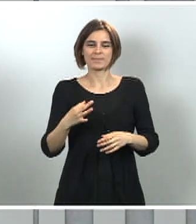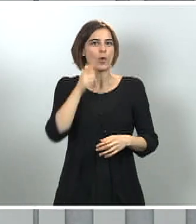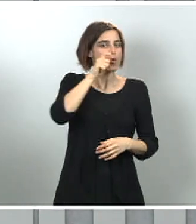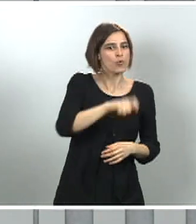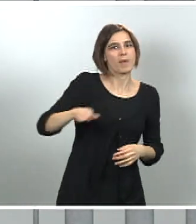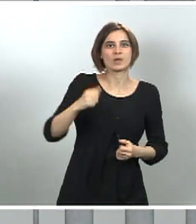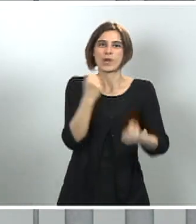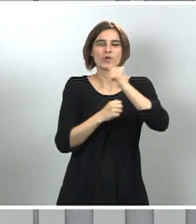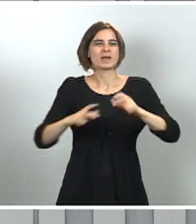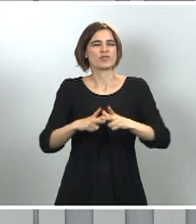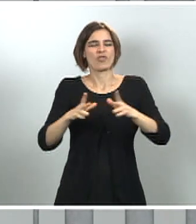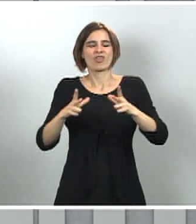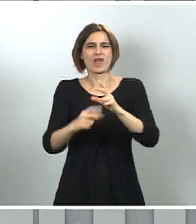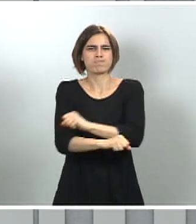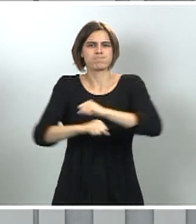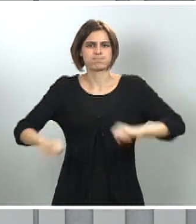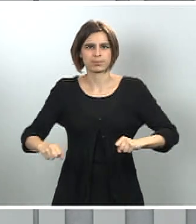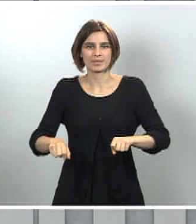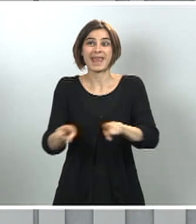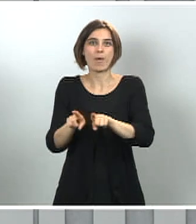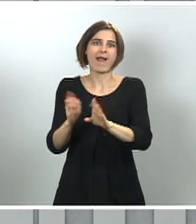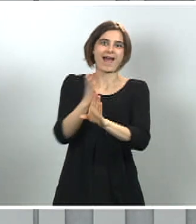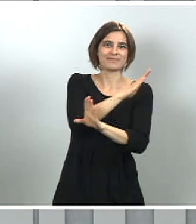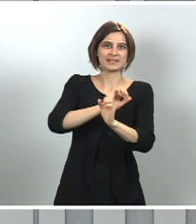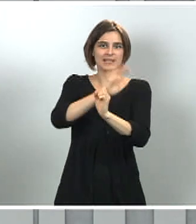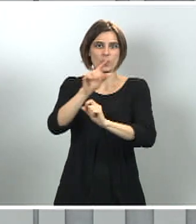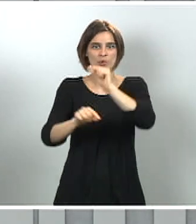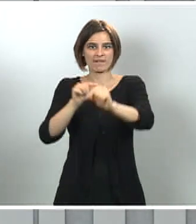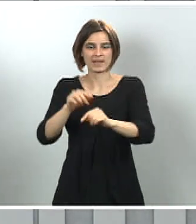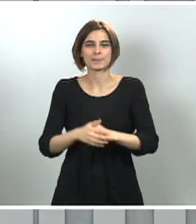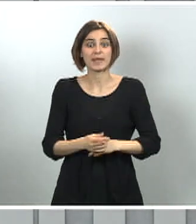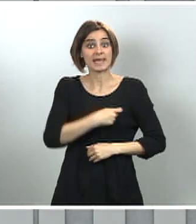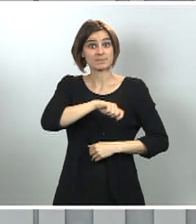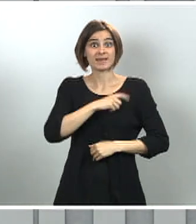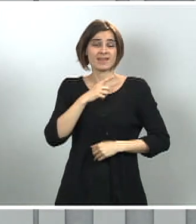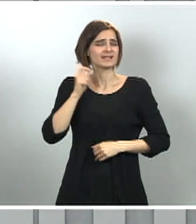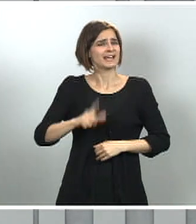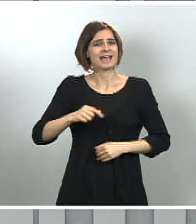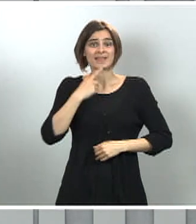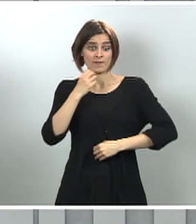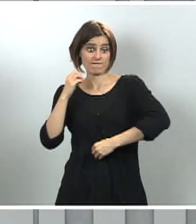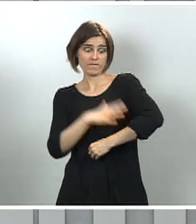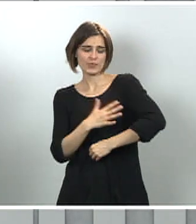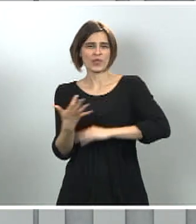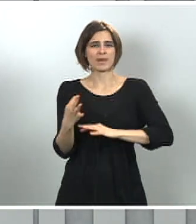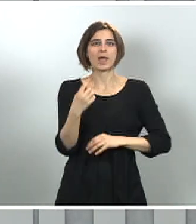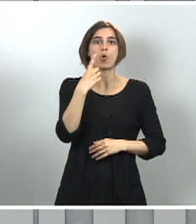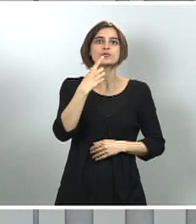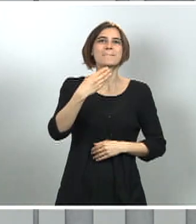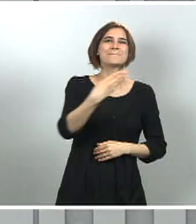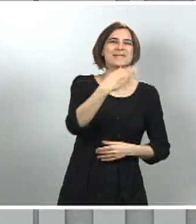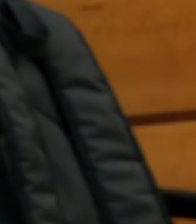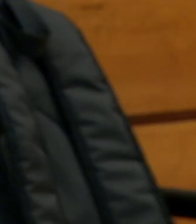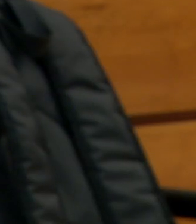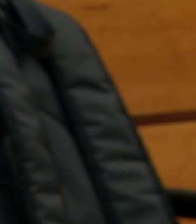diferentes entornos, ha defendido que este fondo se tendría que dotar entre un billón, un billón y medio de euros y